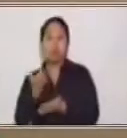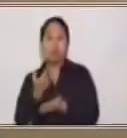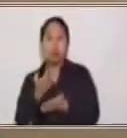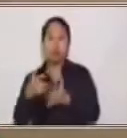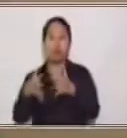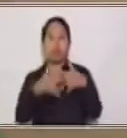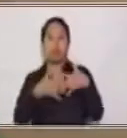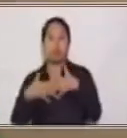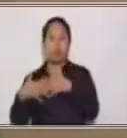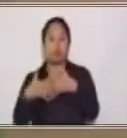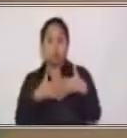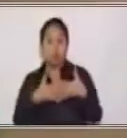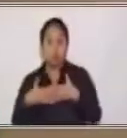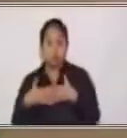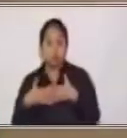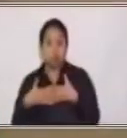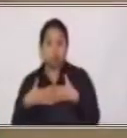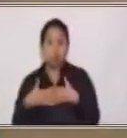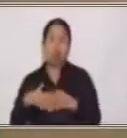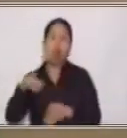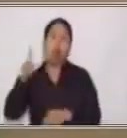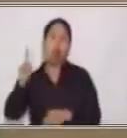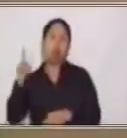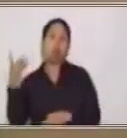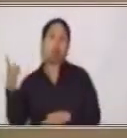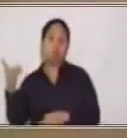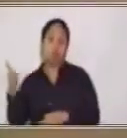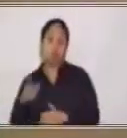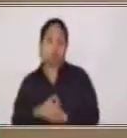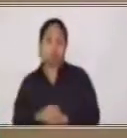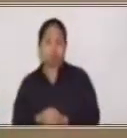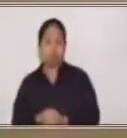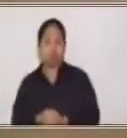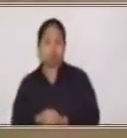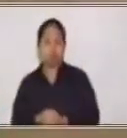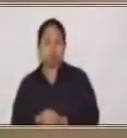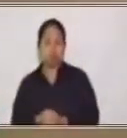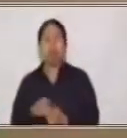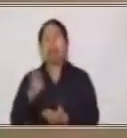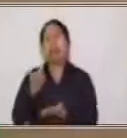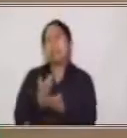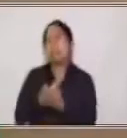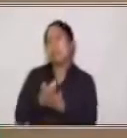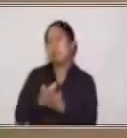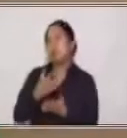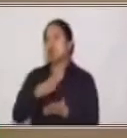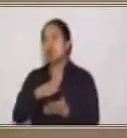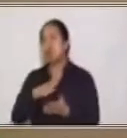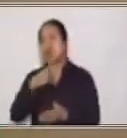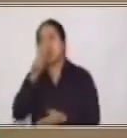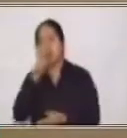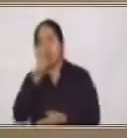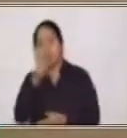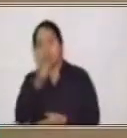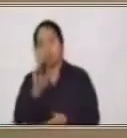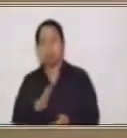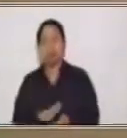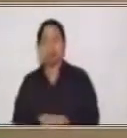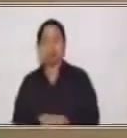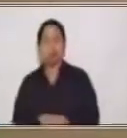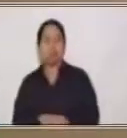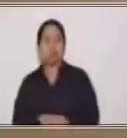Estados Unidos equivalente a un dólar. ¿Qué precio tiene la comida ahí en Estados Unidos? Y